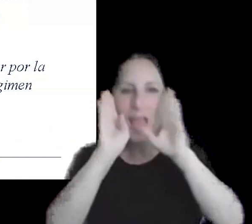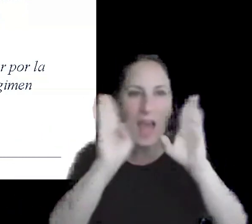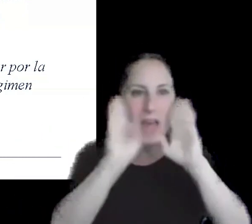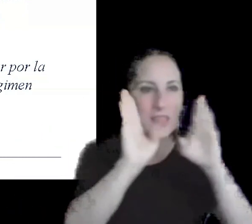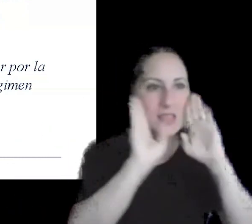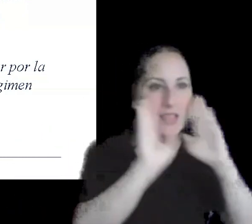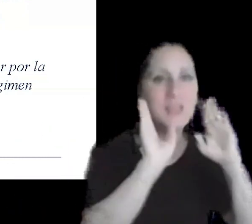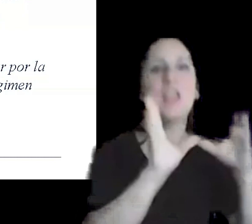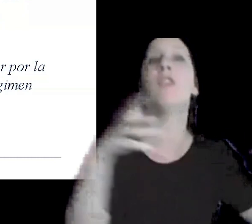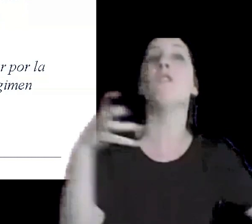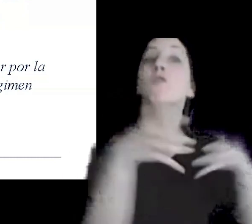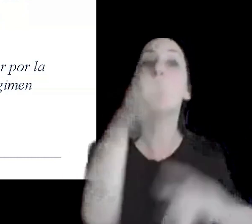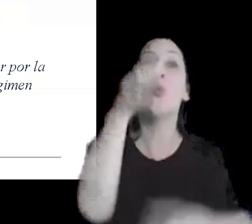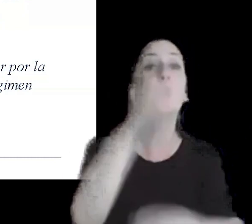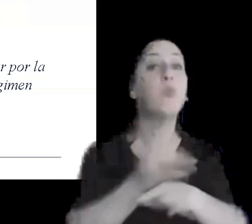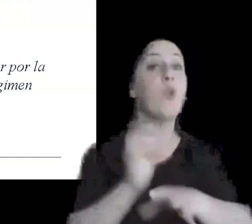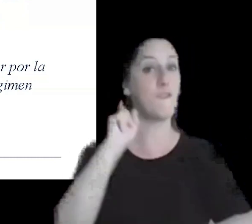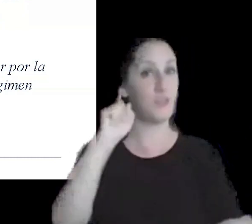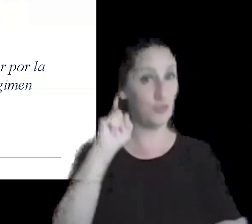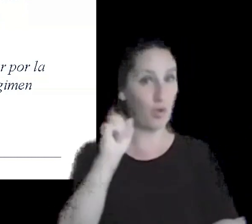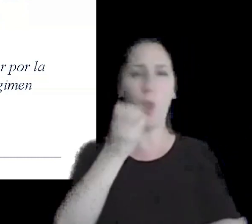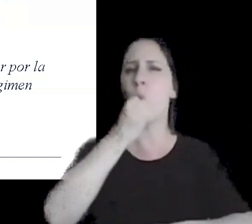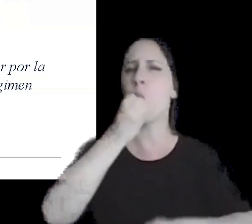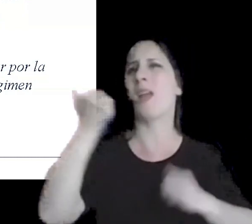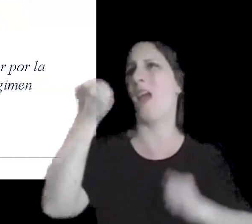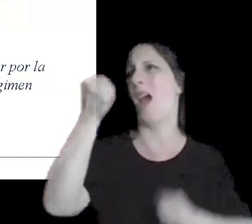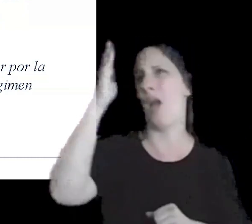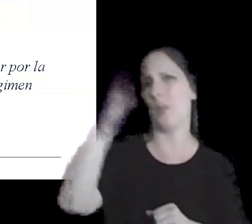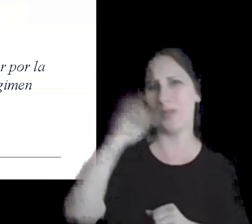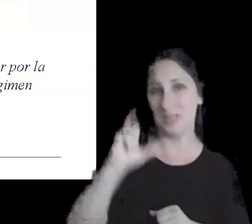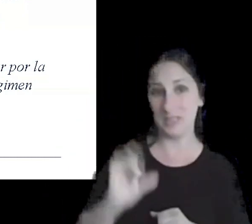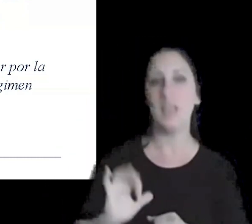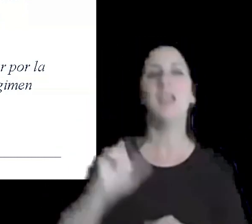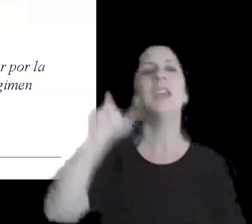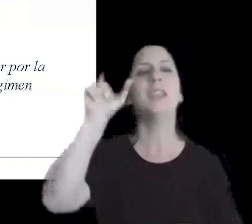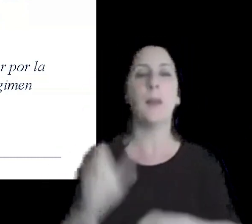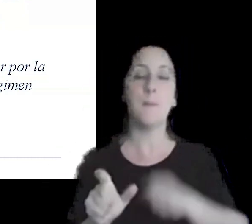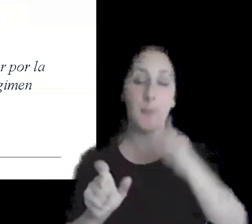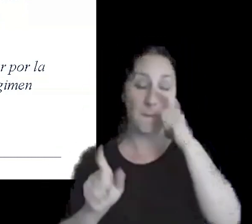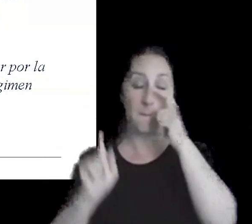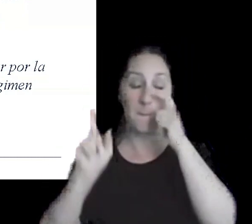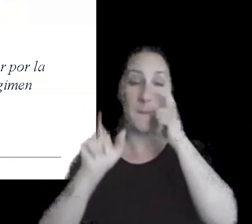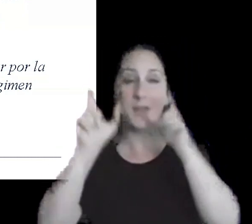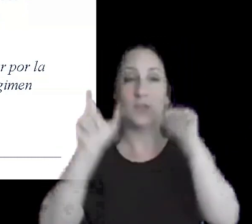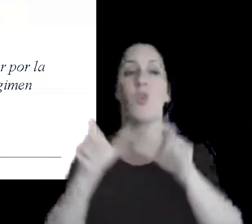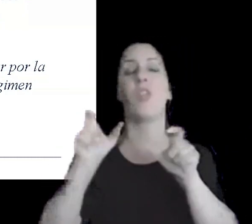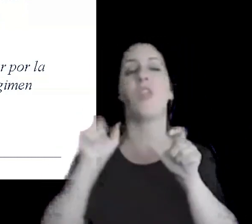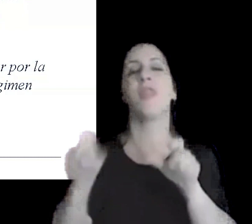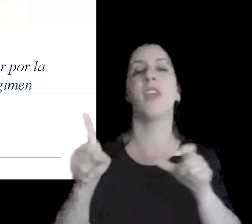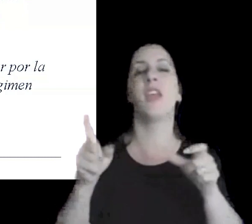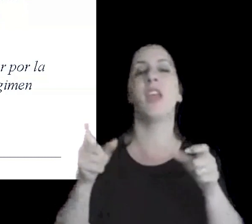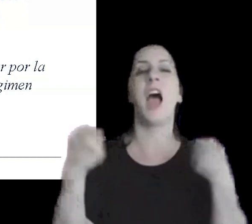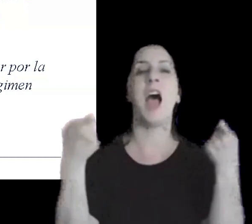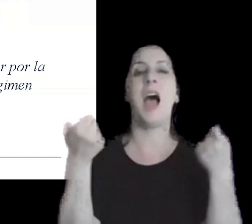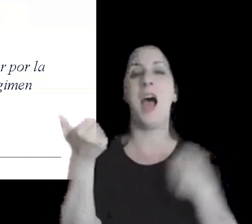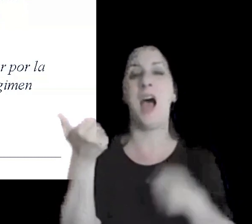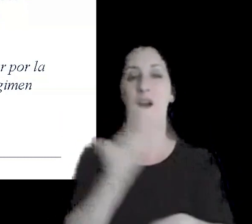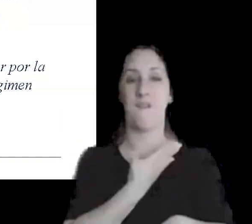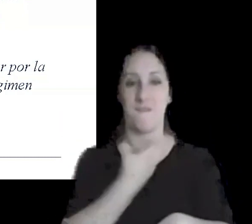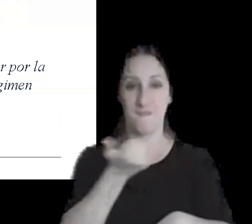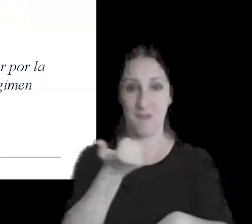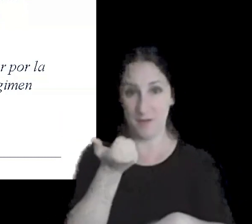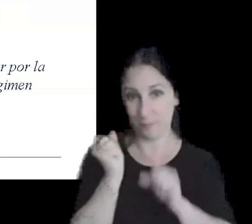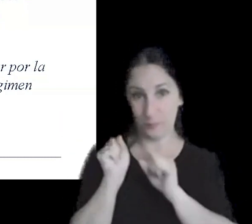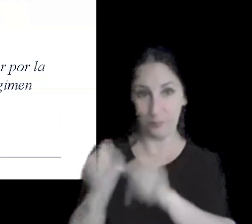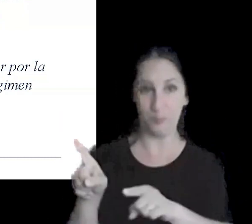fútbol profesional de cualquier categoría y al personal dependiente de la asociación del fútbol argentino AFA